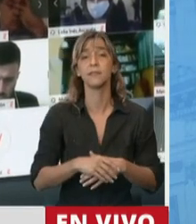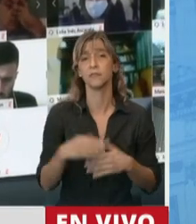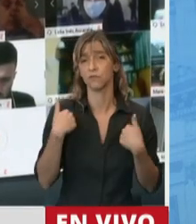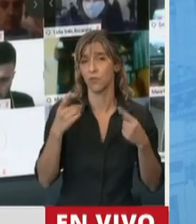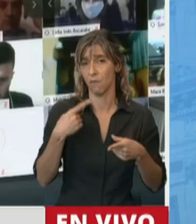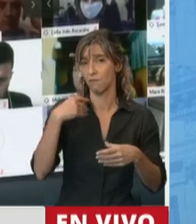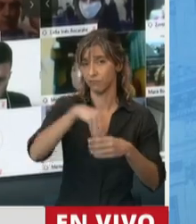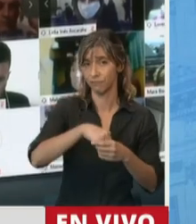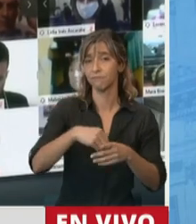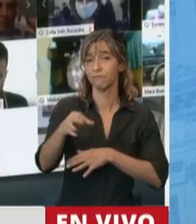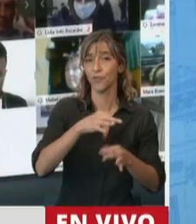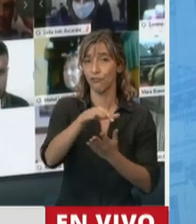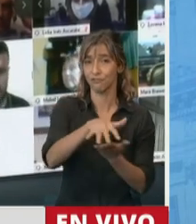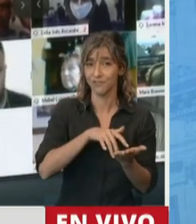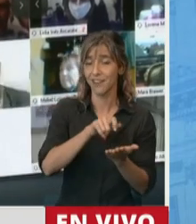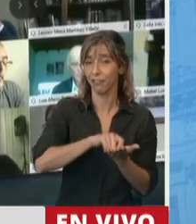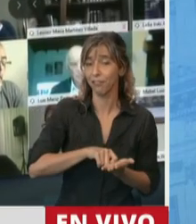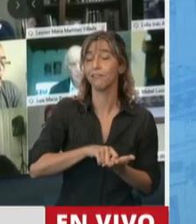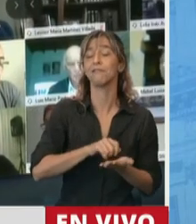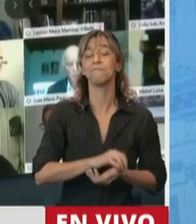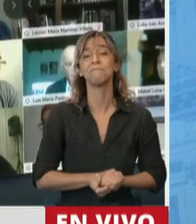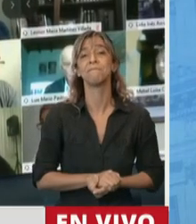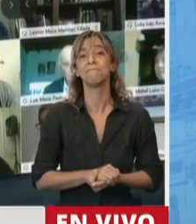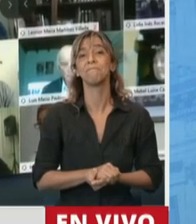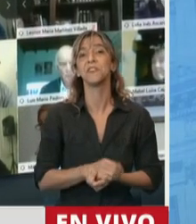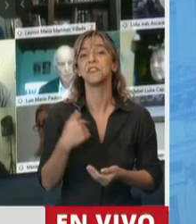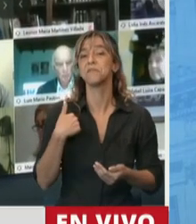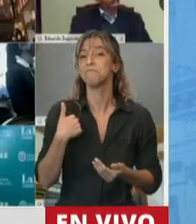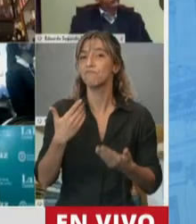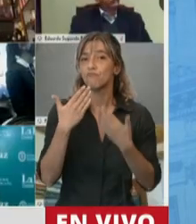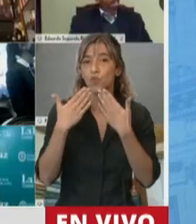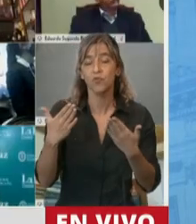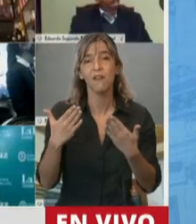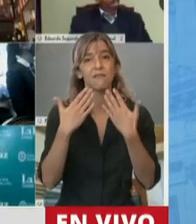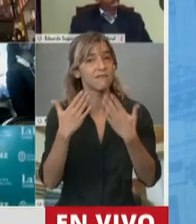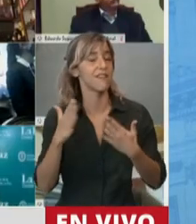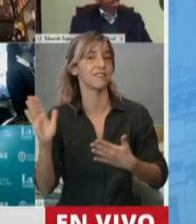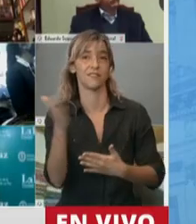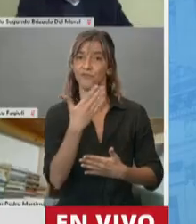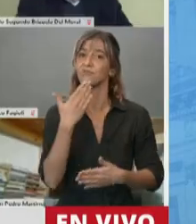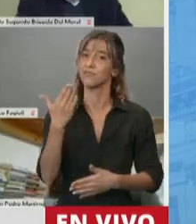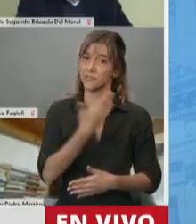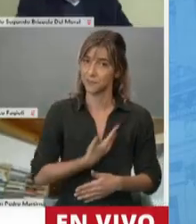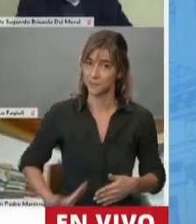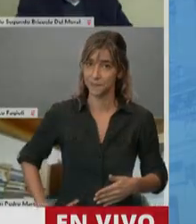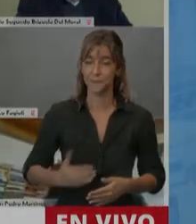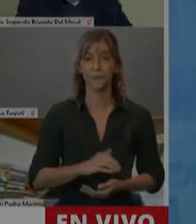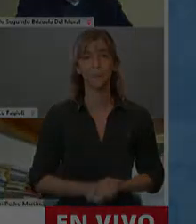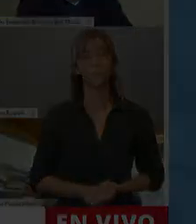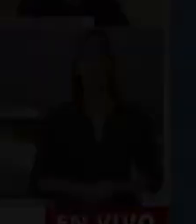poder destacar en lo que habíamos planteado en ese proyecto. Muchas gracias, Presidente. Gracias,